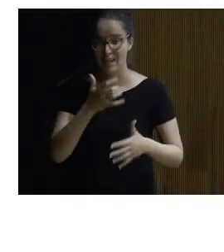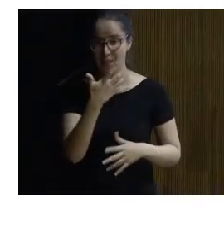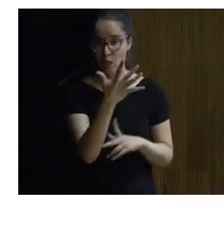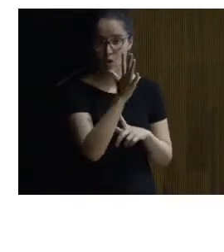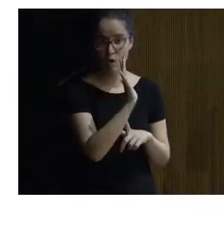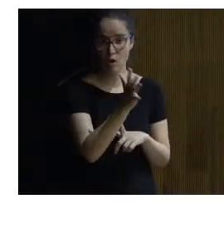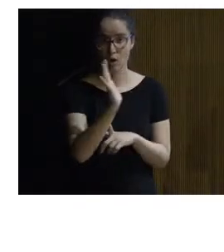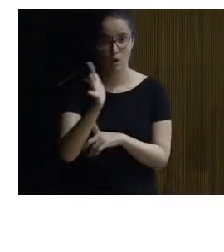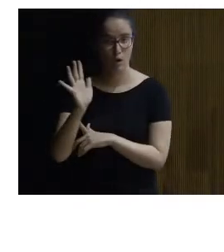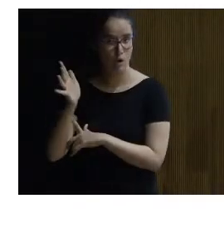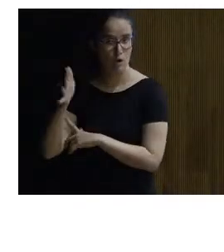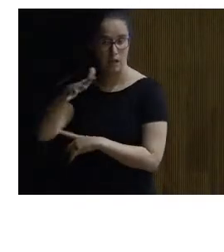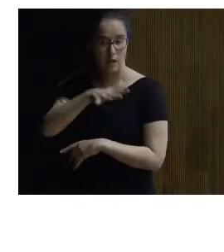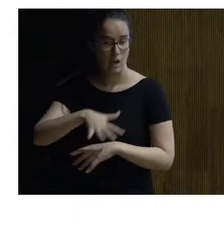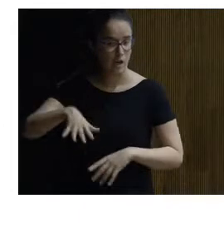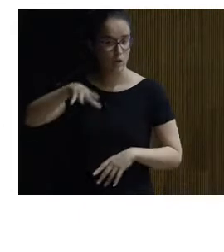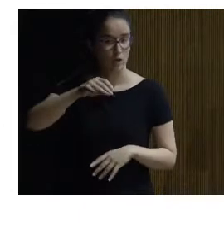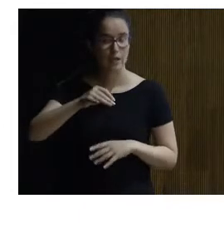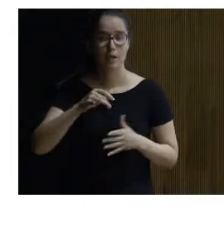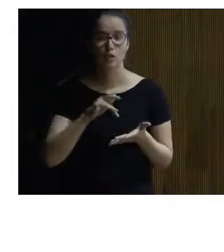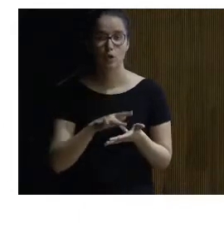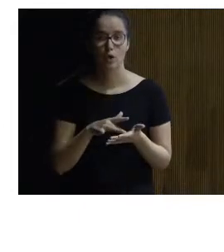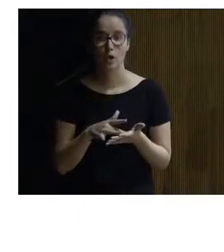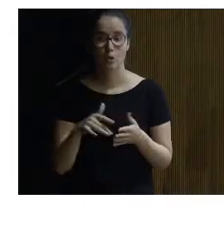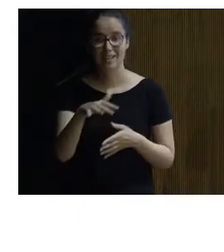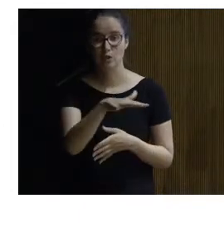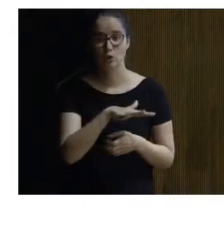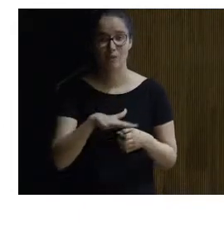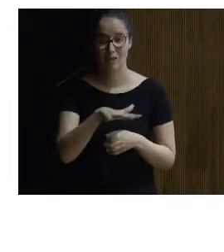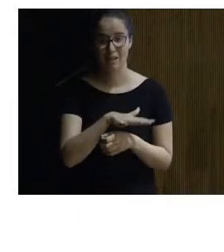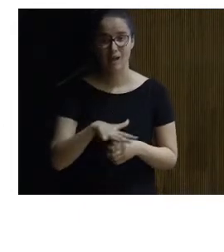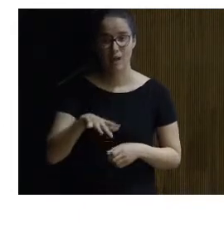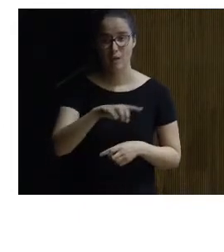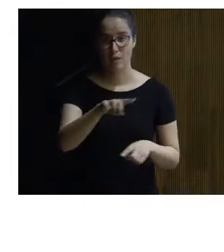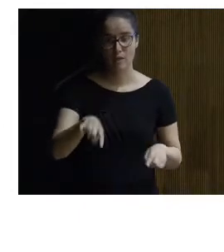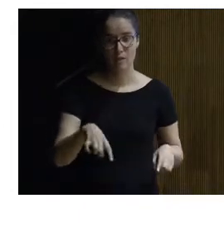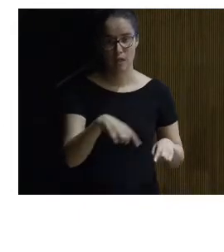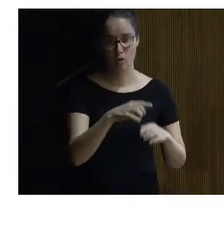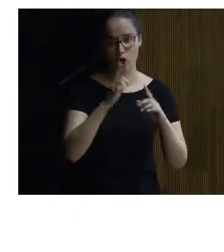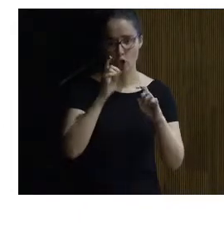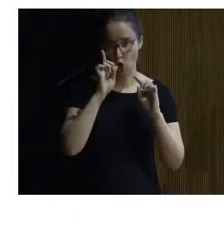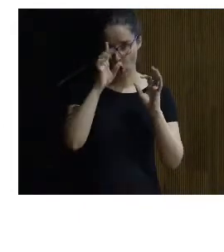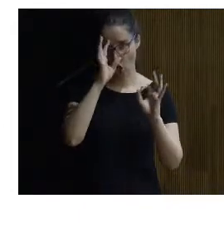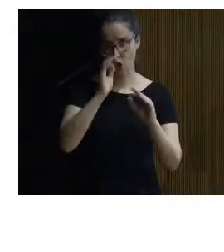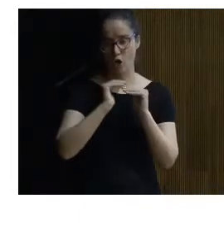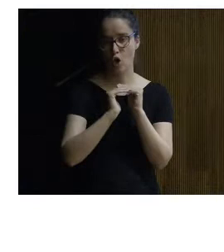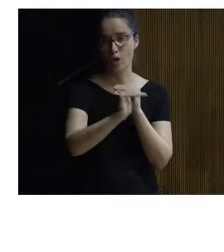molinos que se asientan sobre la colina sobre unas superficies circulares obviamente horizontales para poder asentar en